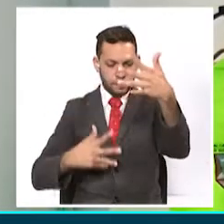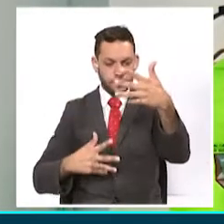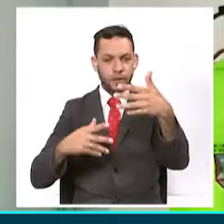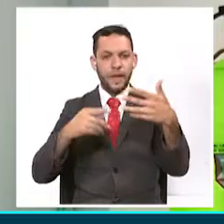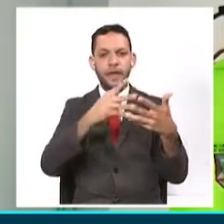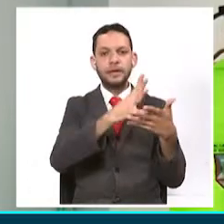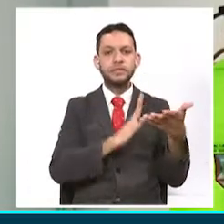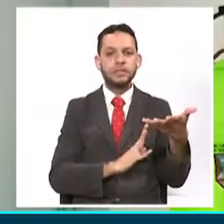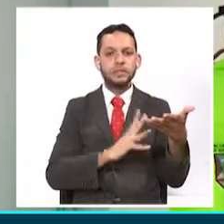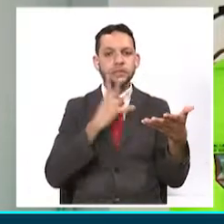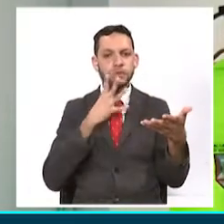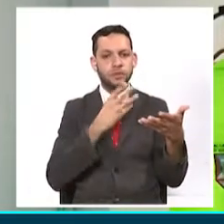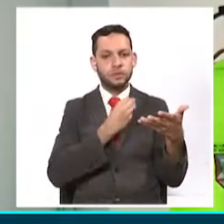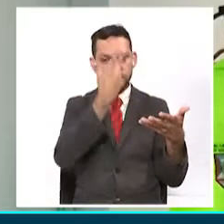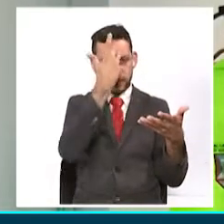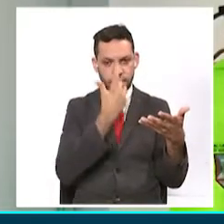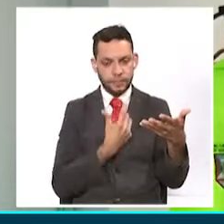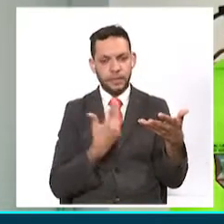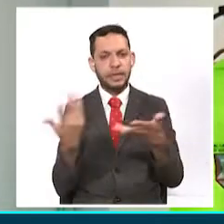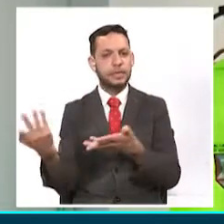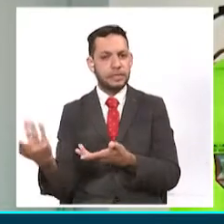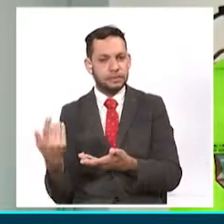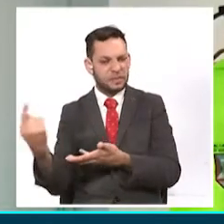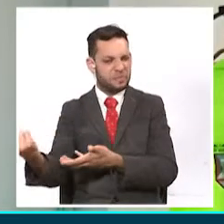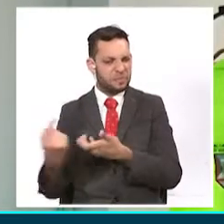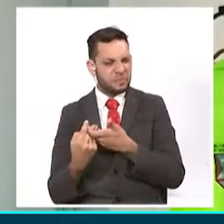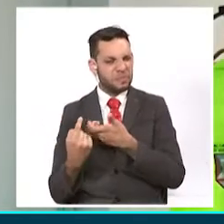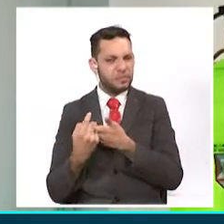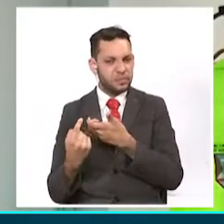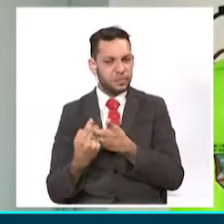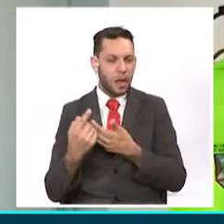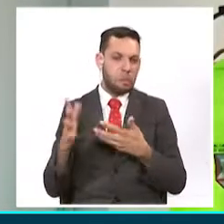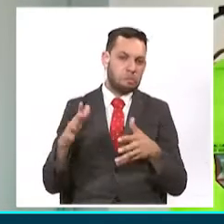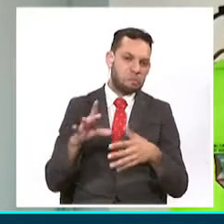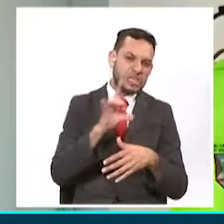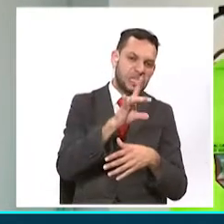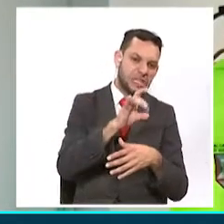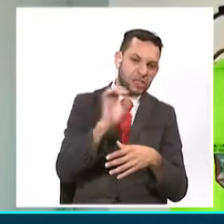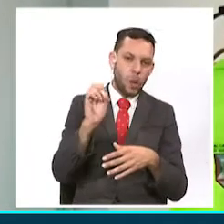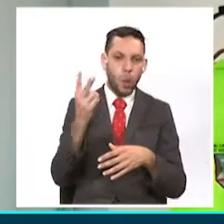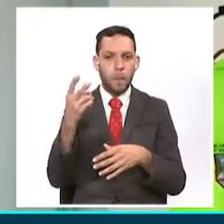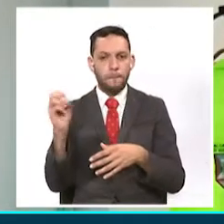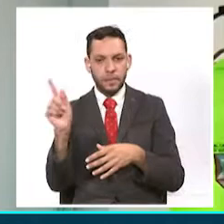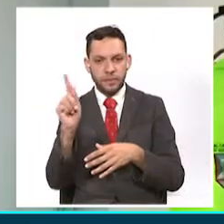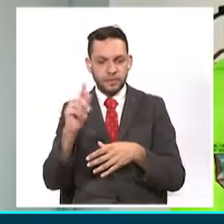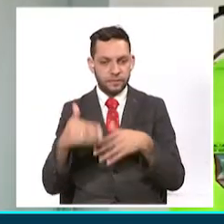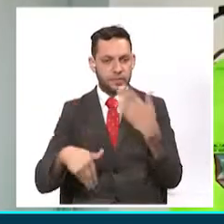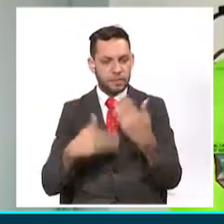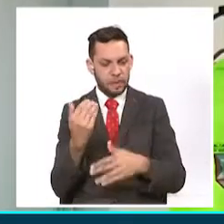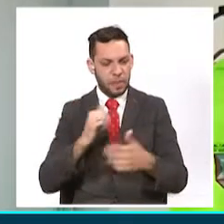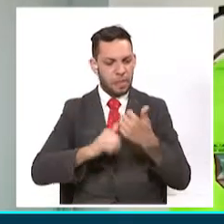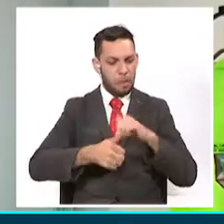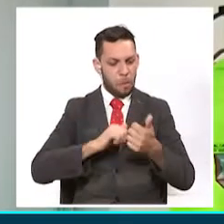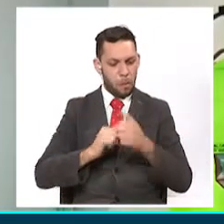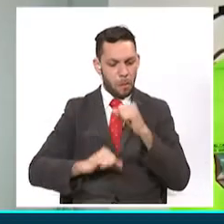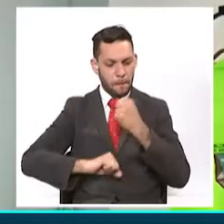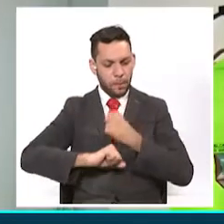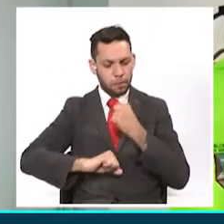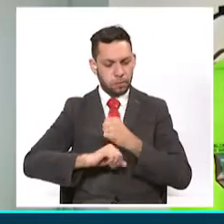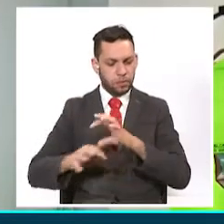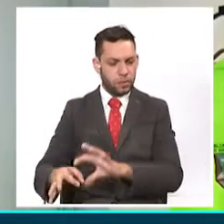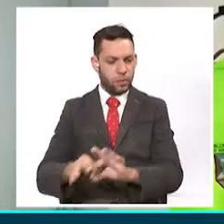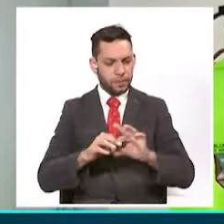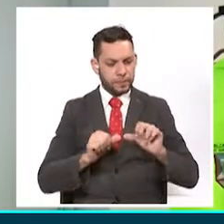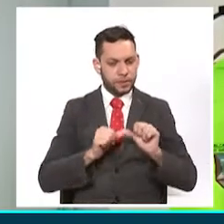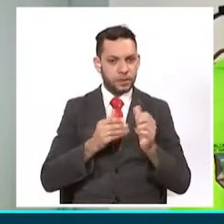esperando que salga más tardar el 15 y el 20 de febrero. El deportista apoyado continuará y vamos